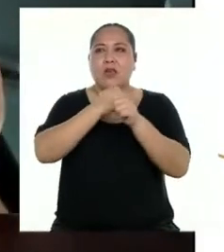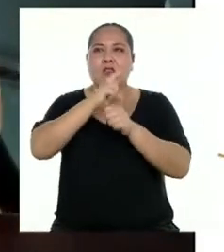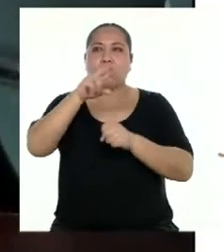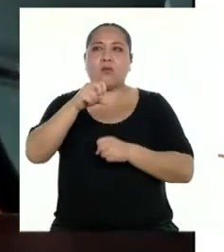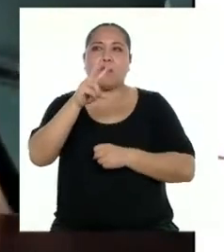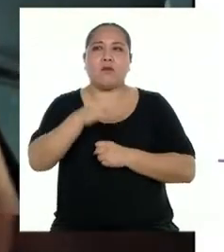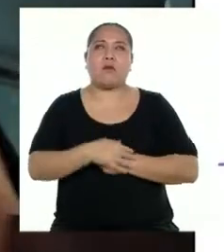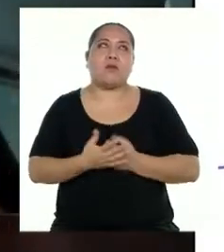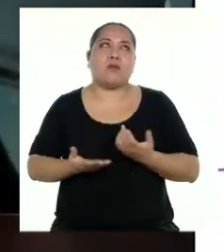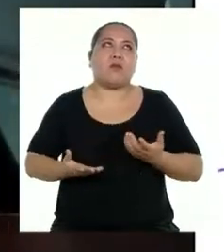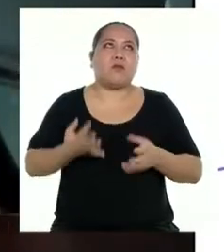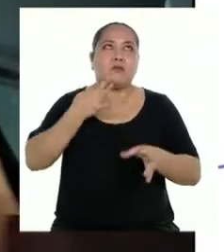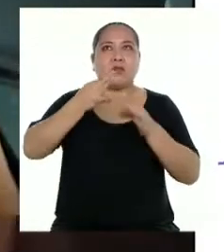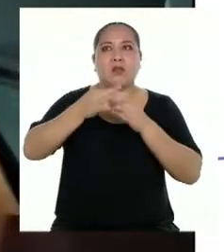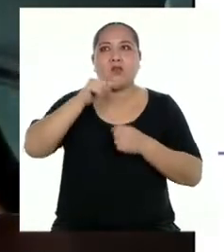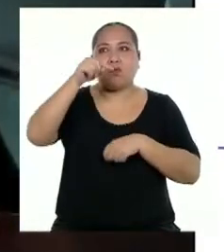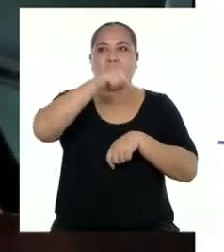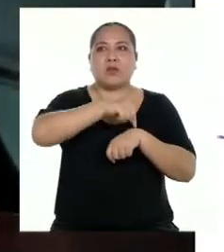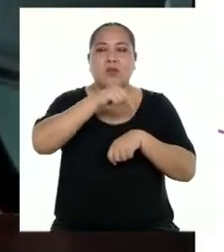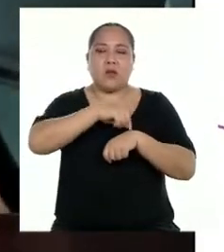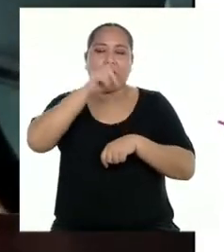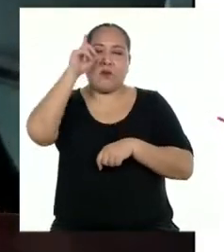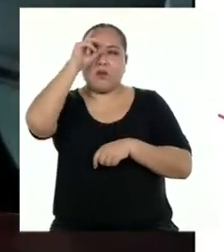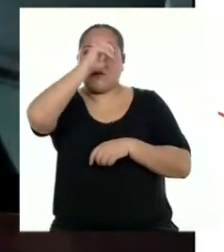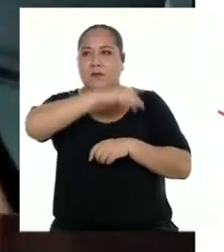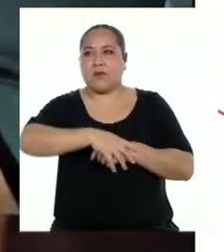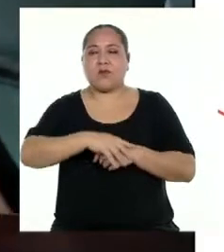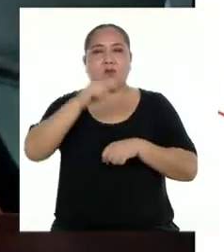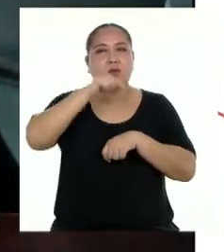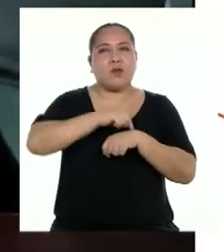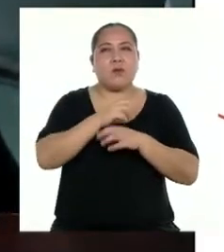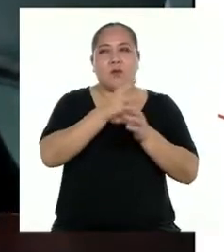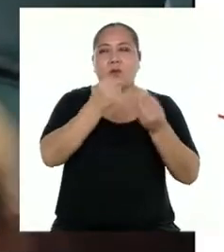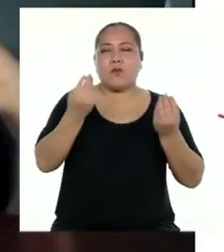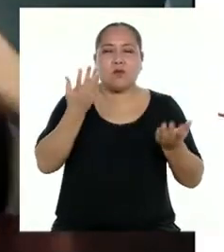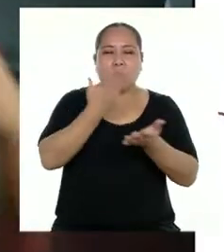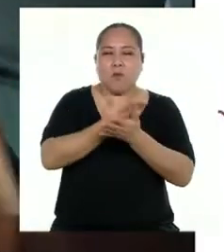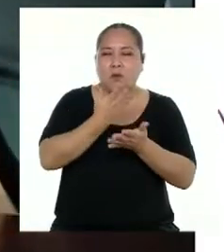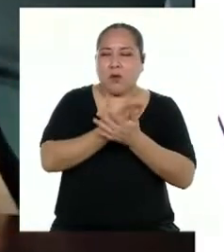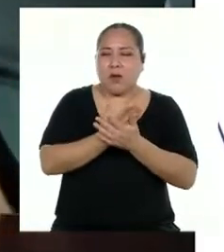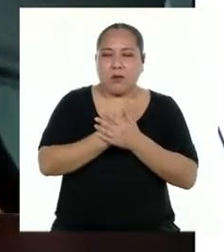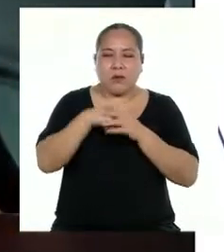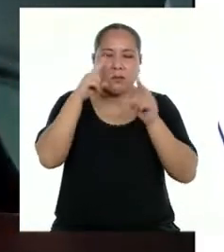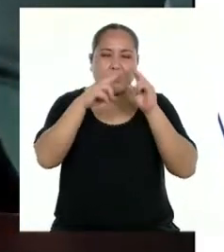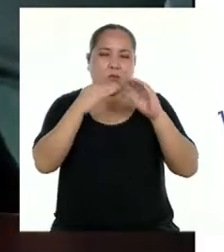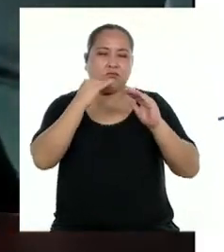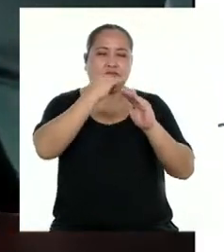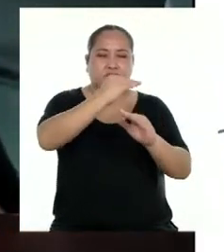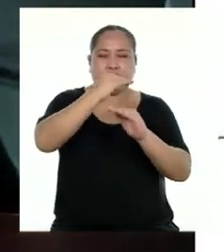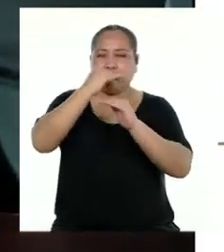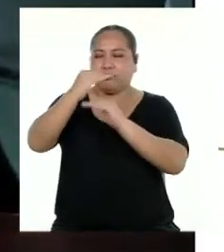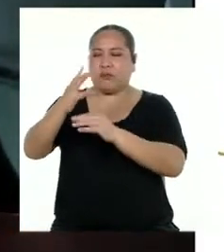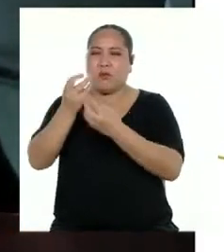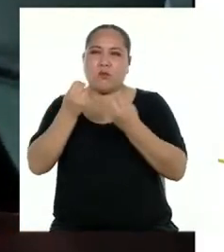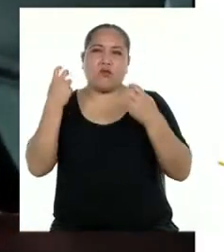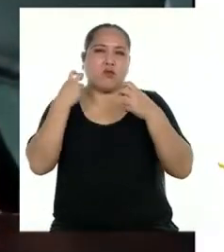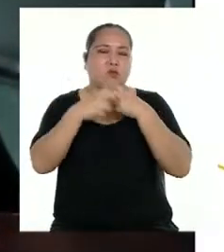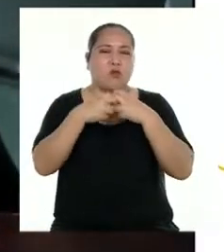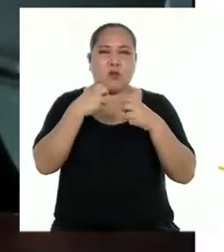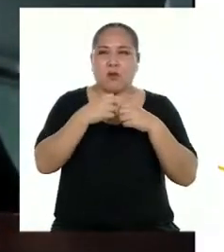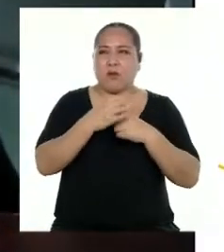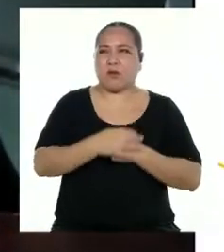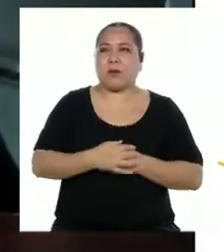describiría como un tiempo muy difícil, un periodo de muchas pruebas, de muchos obstáculos y de muchas dificultades.